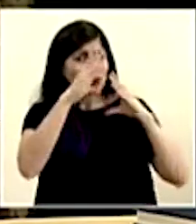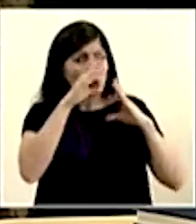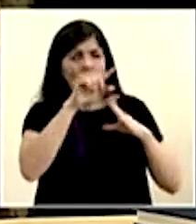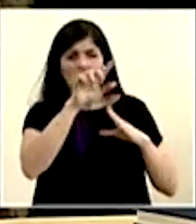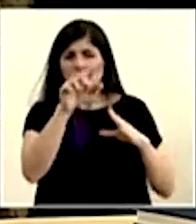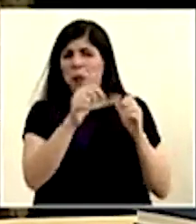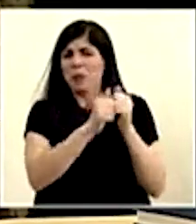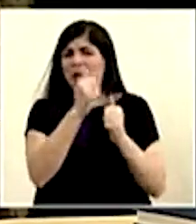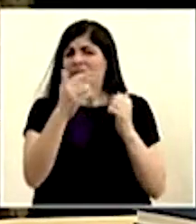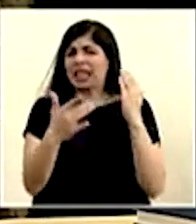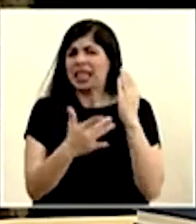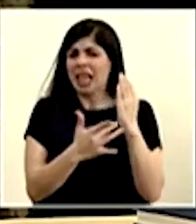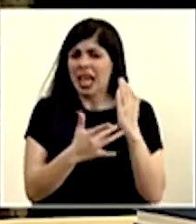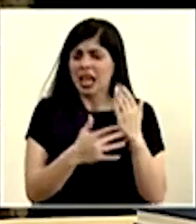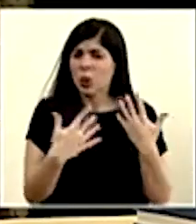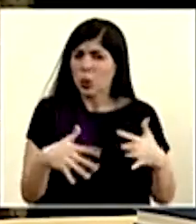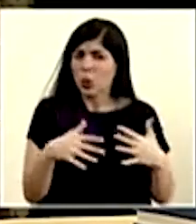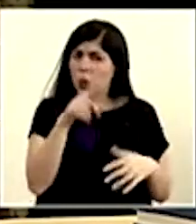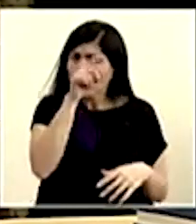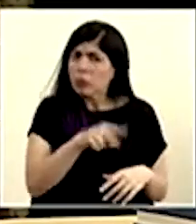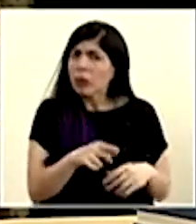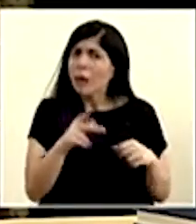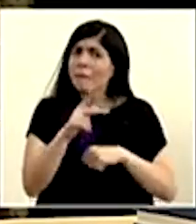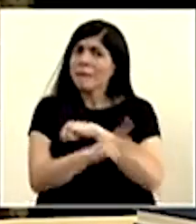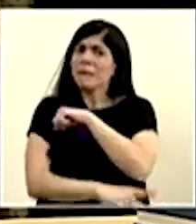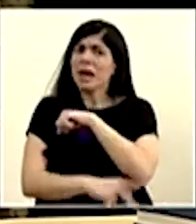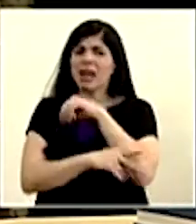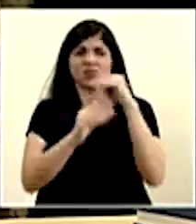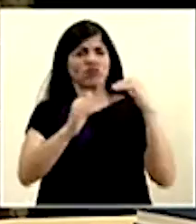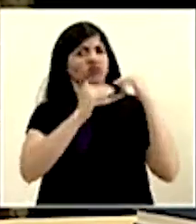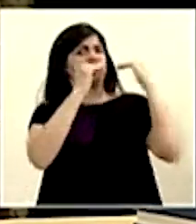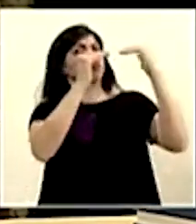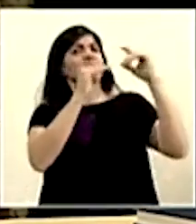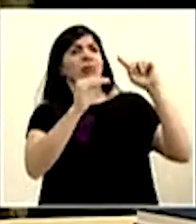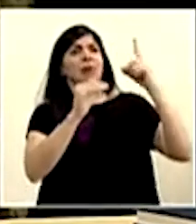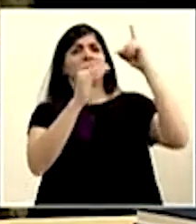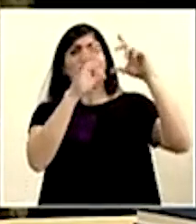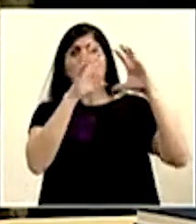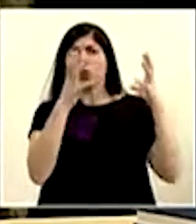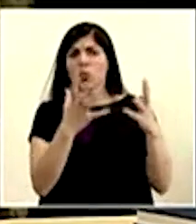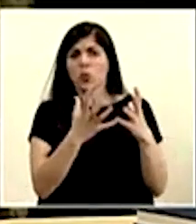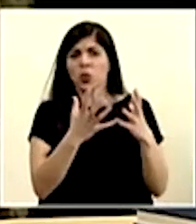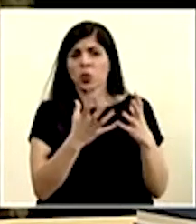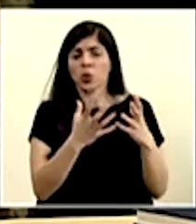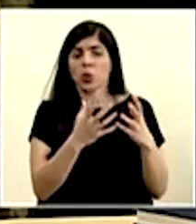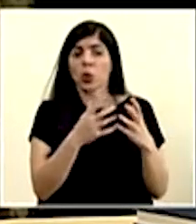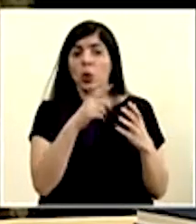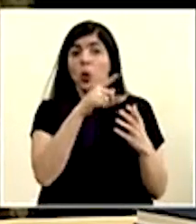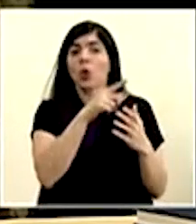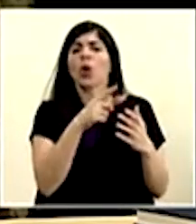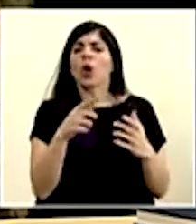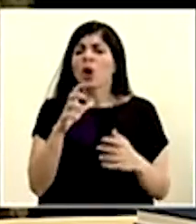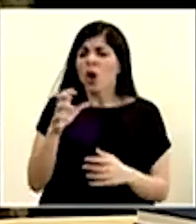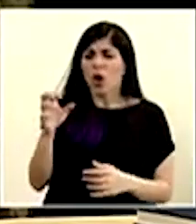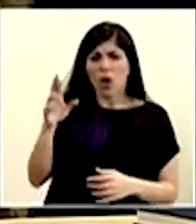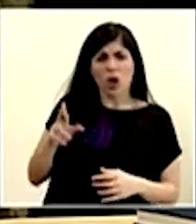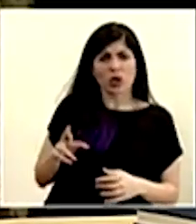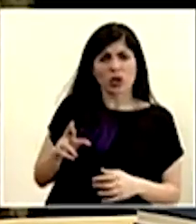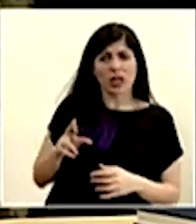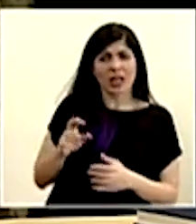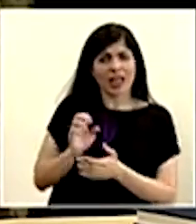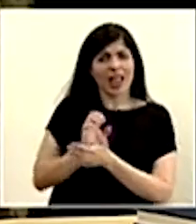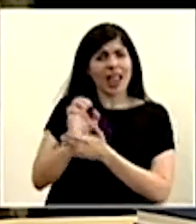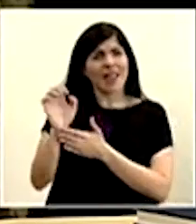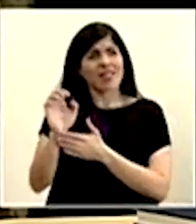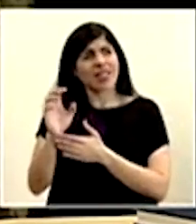técnicos. O sea, realmente son países de primer mundo. ¿Qué es lo que evita que Costa Rica esté en el